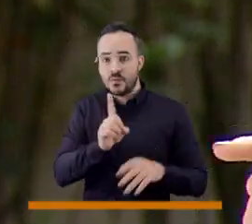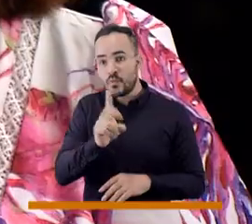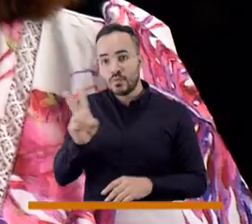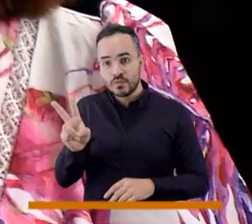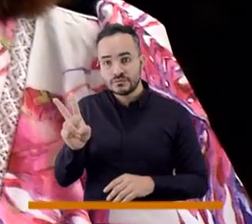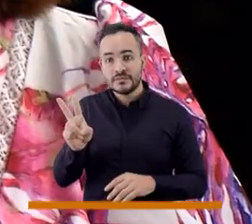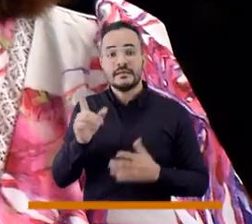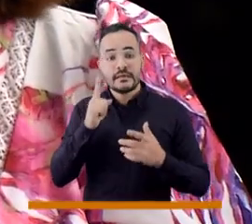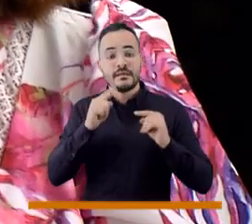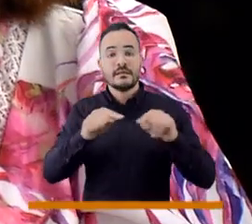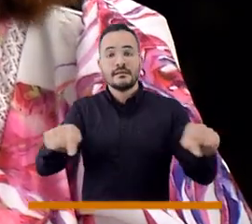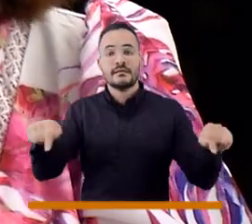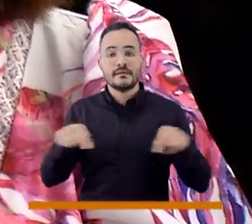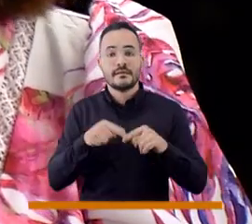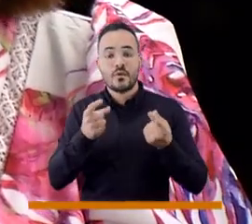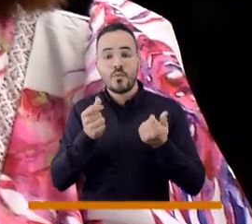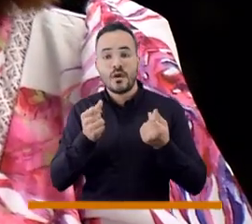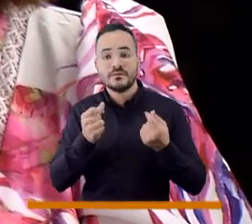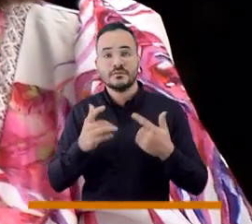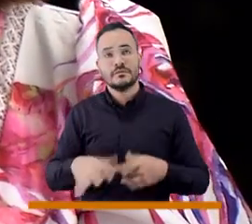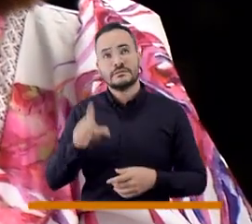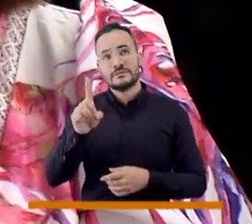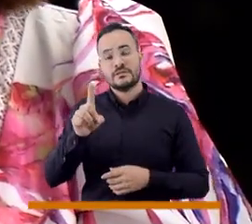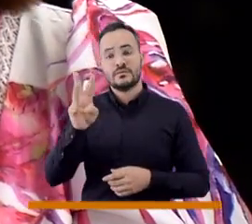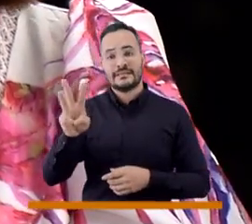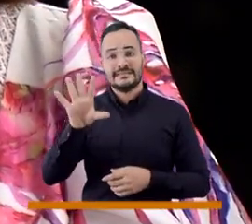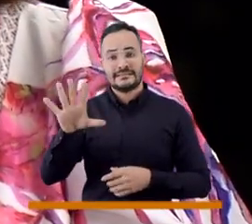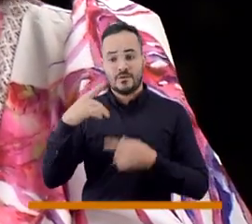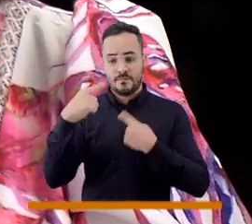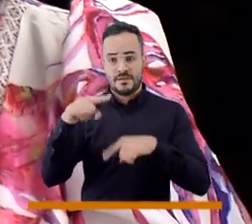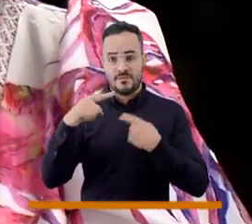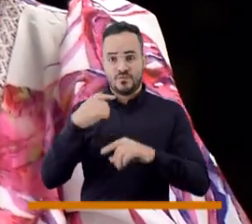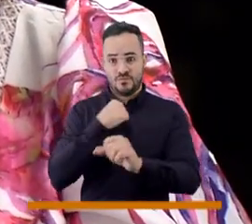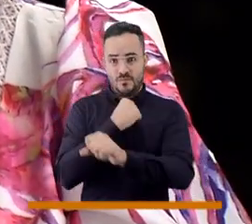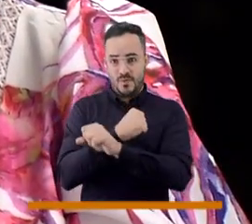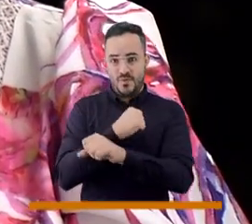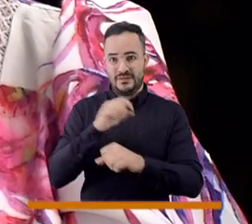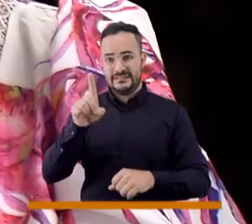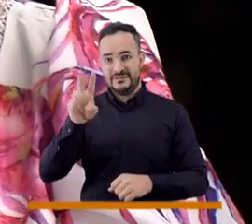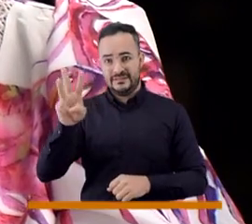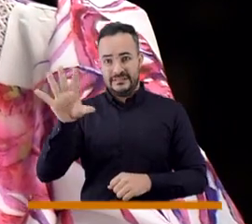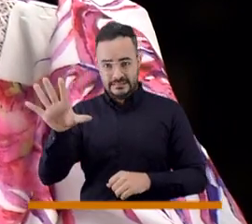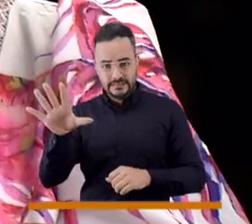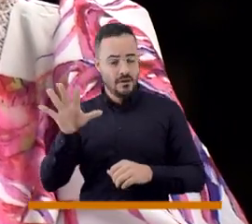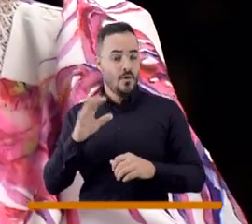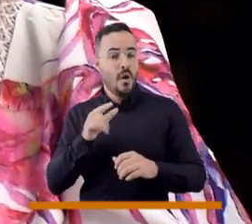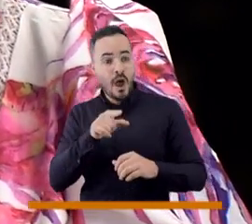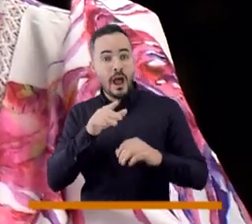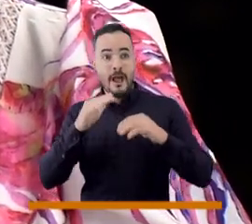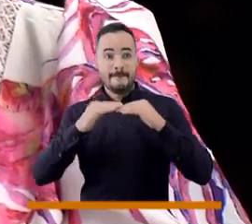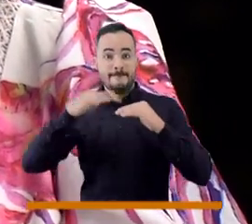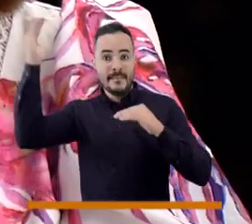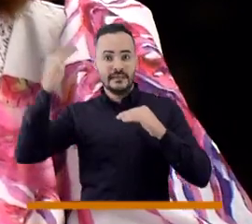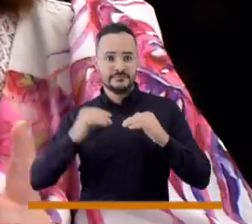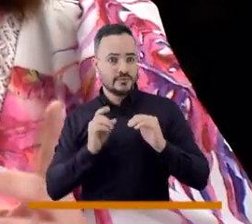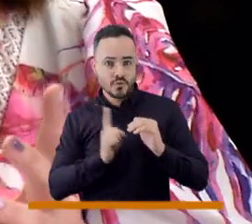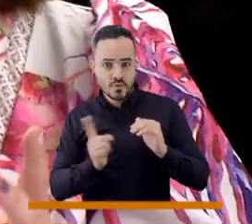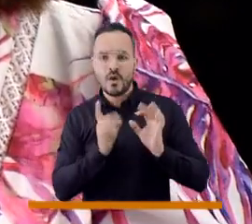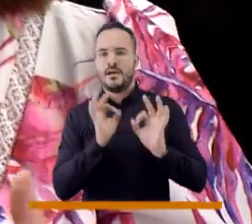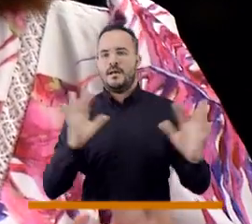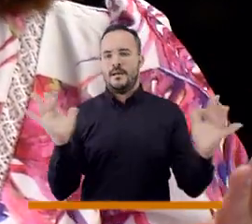el predio o el lote no cuesta más, no vale más de 135 salarios mínimos legales vigentes.